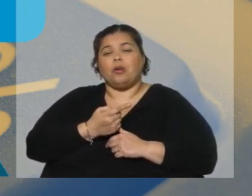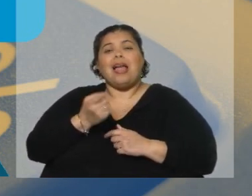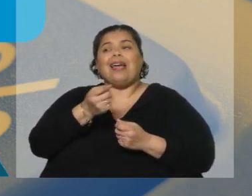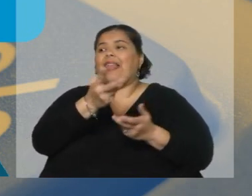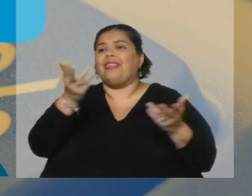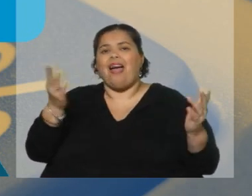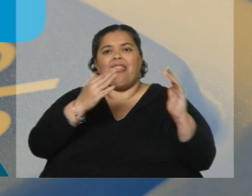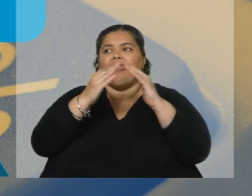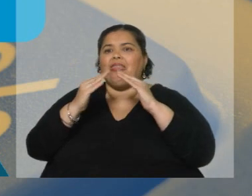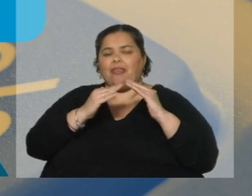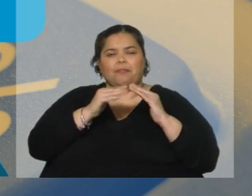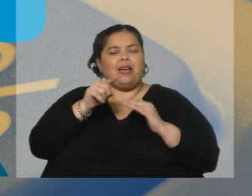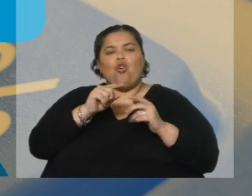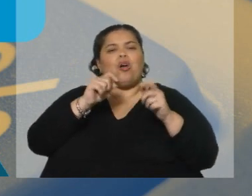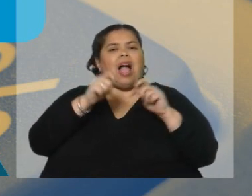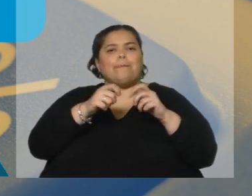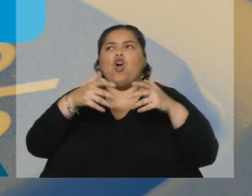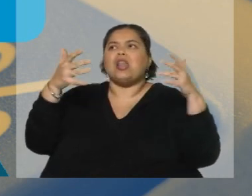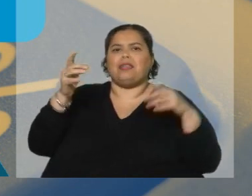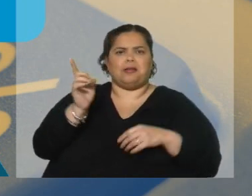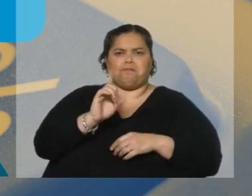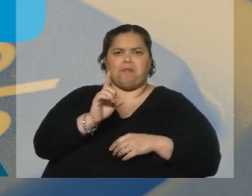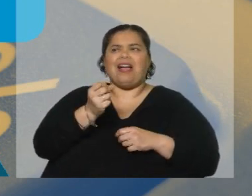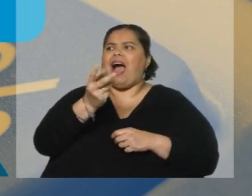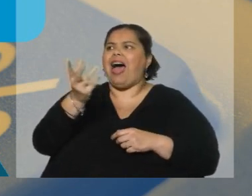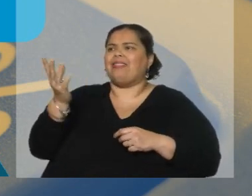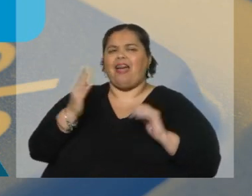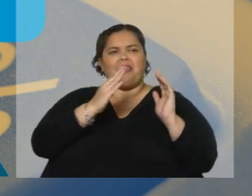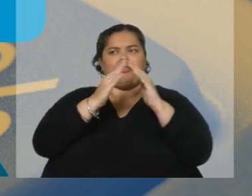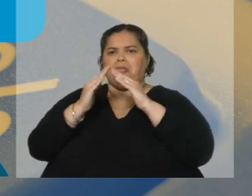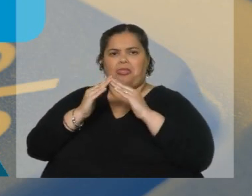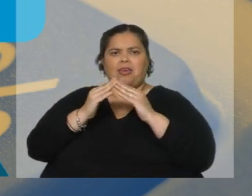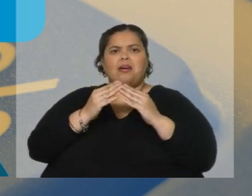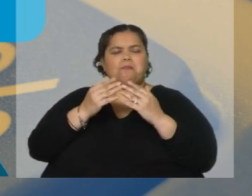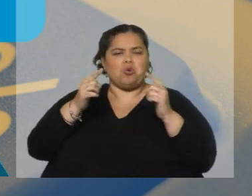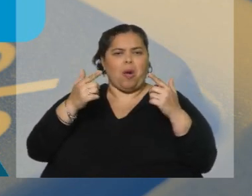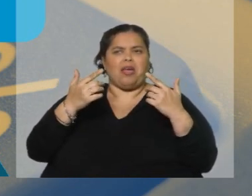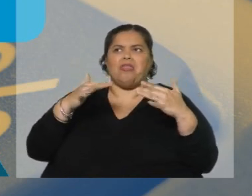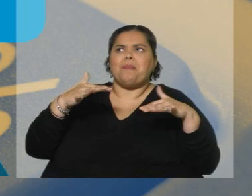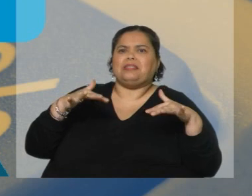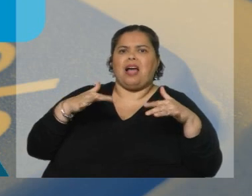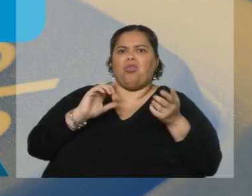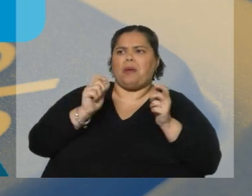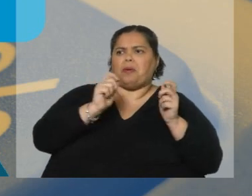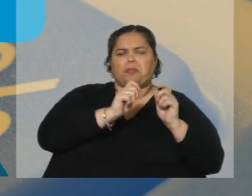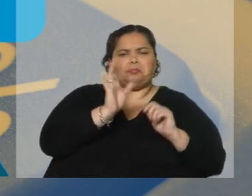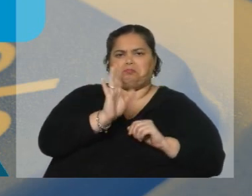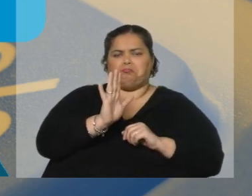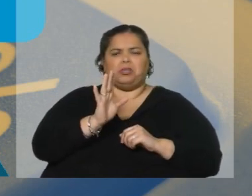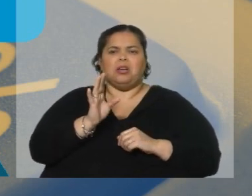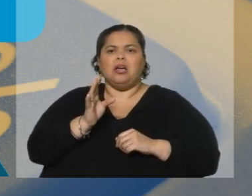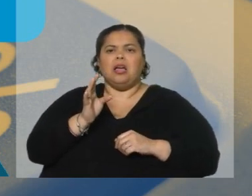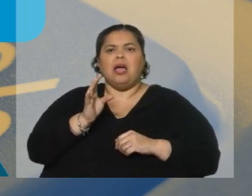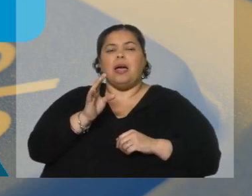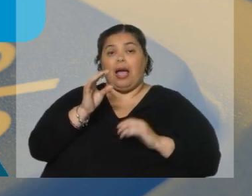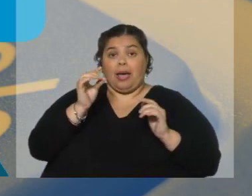sin cambios importantes. Hablo de la cantidad de viviendas disponibles para alquilar. En 12 meses hubo una caída del stock de